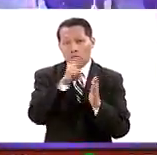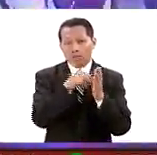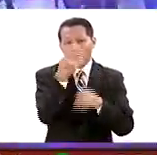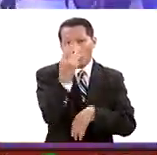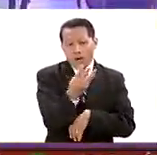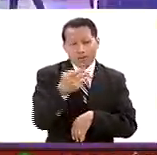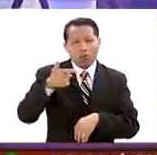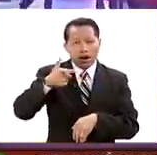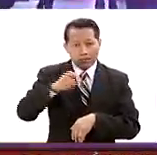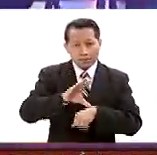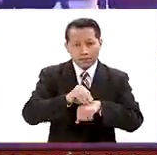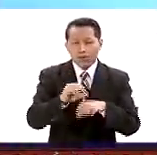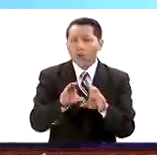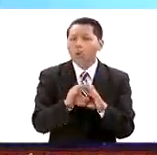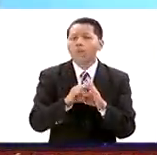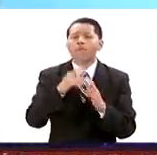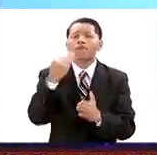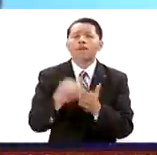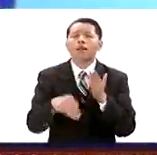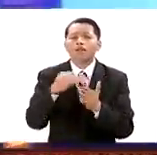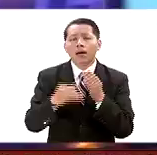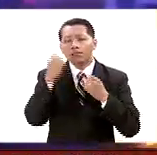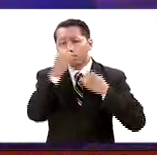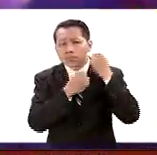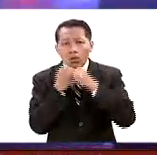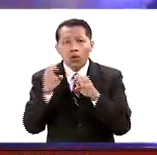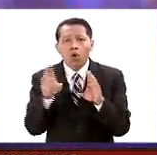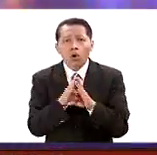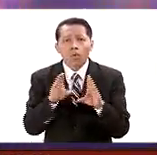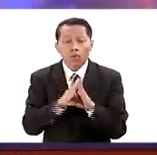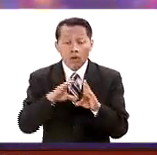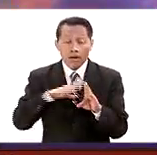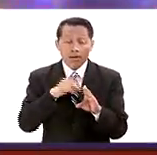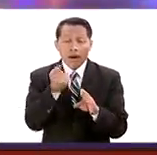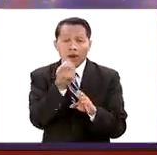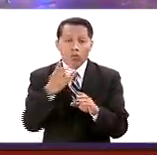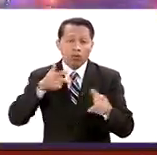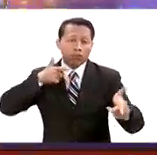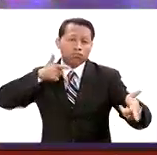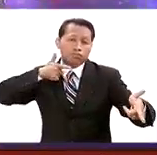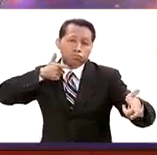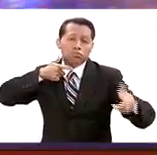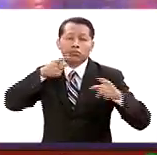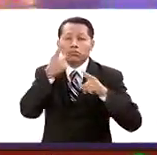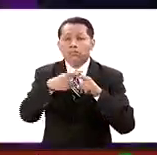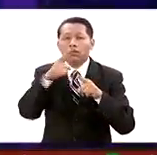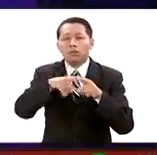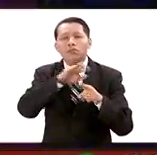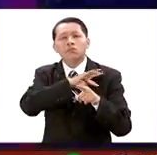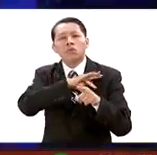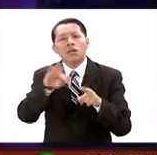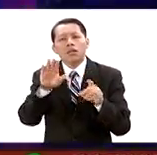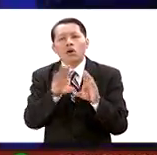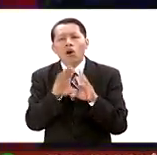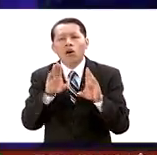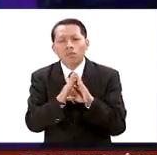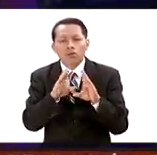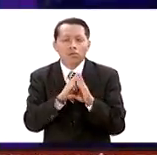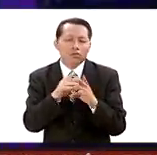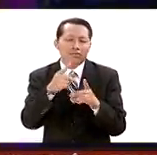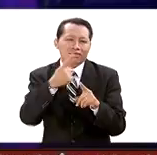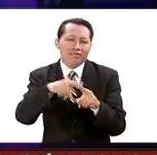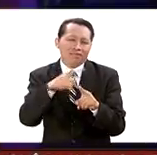no ha sido renovada, en este país puedes comprar rifles de asalto de estilo militar en cualquier feria ambulante sin tener que pasar por antecedentes criminales